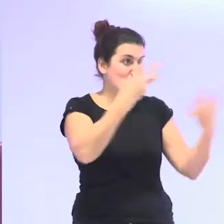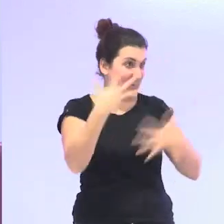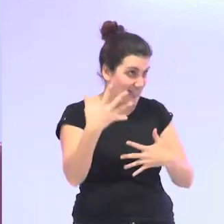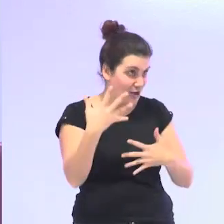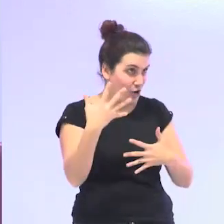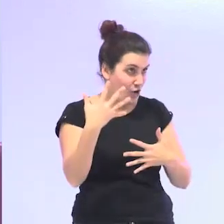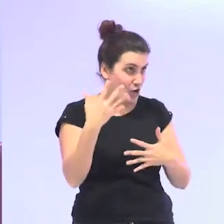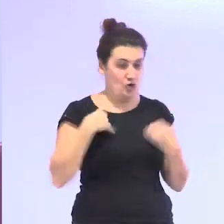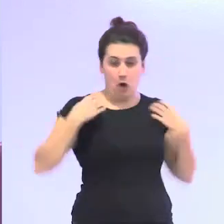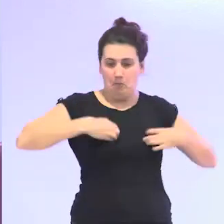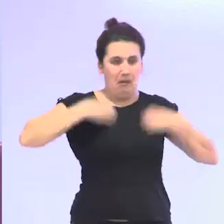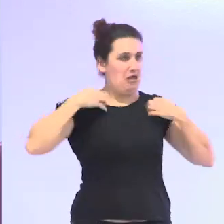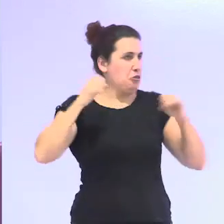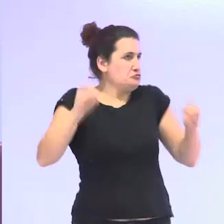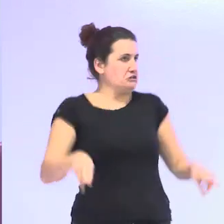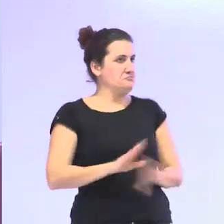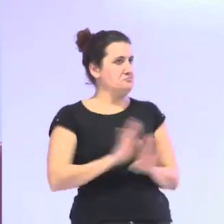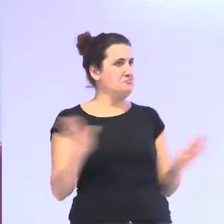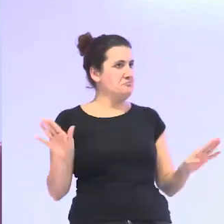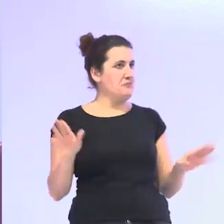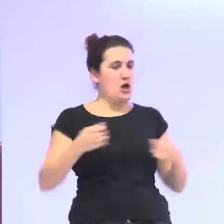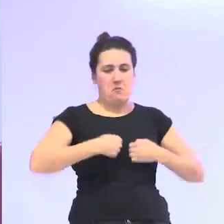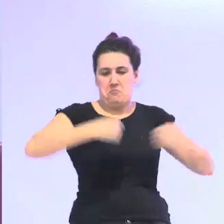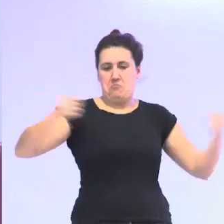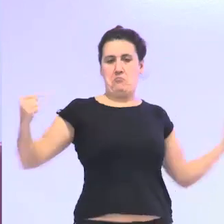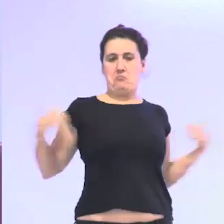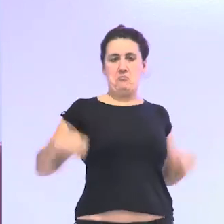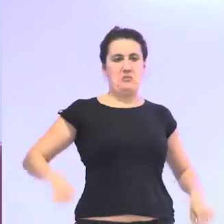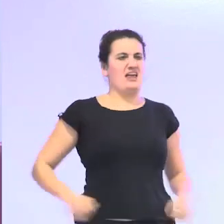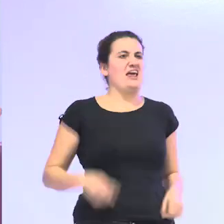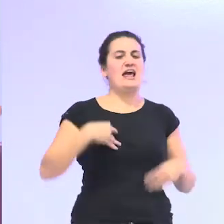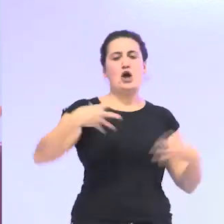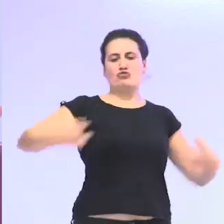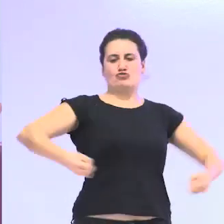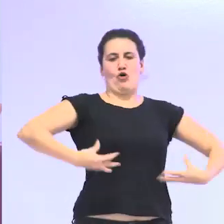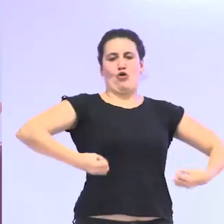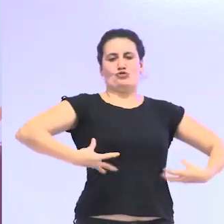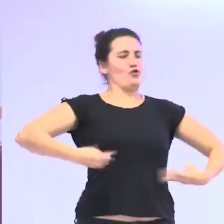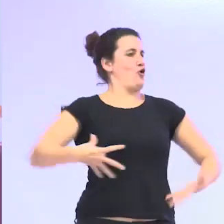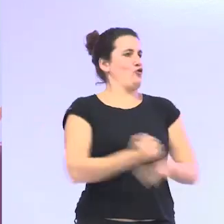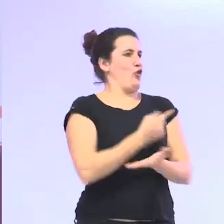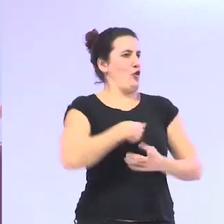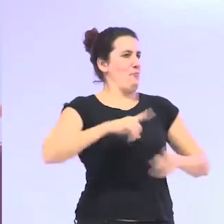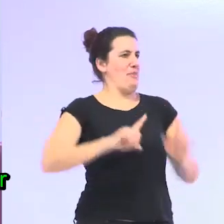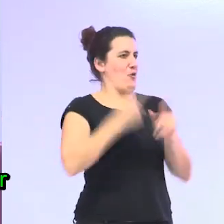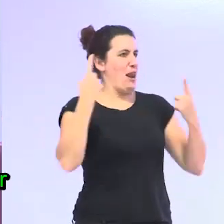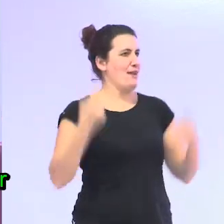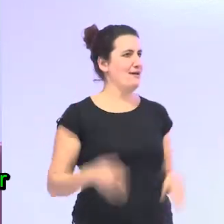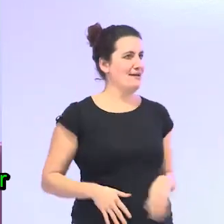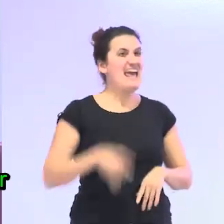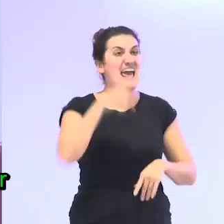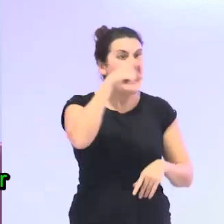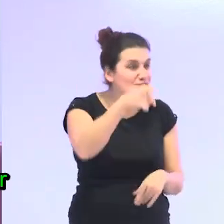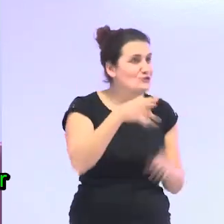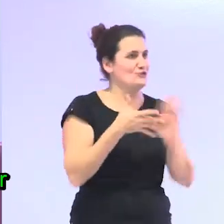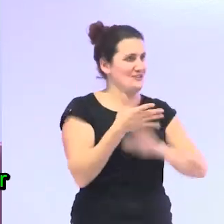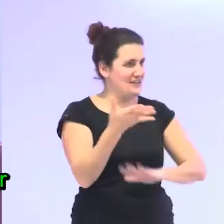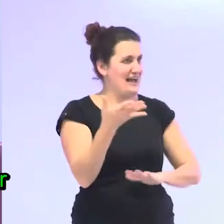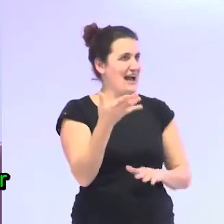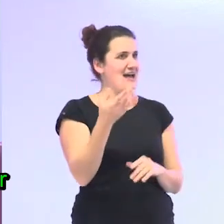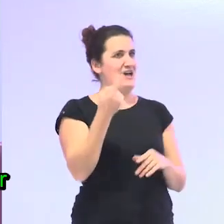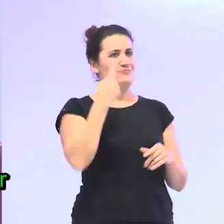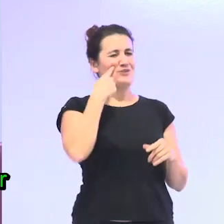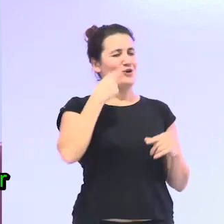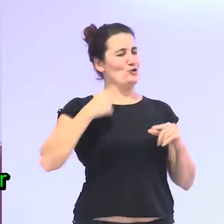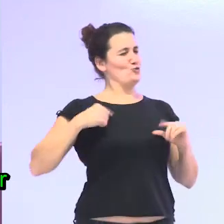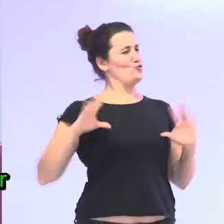no me pongo el bañador me abro el albornoz y que me den con el chorro por todas partes eso es una manera de